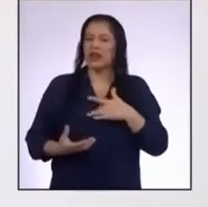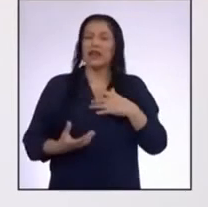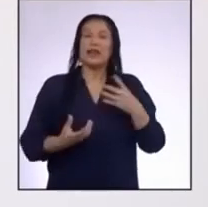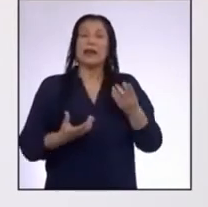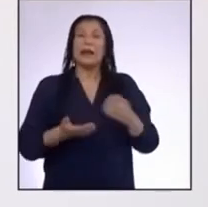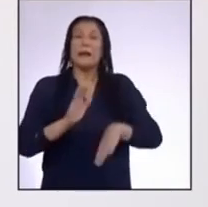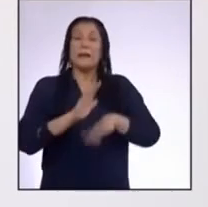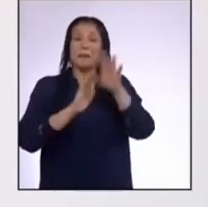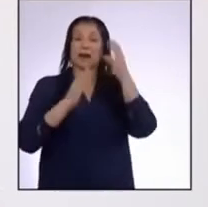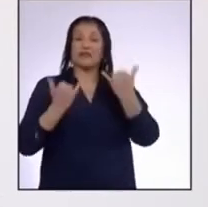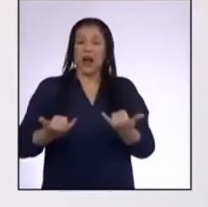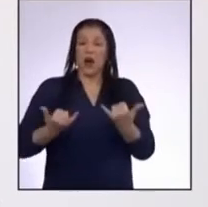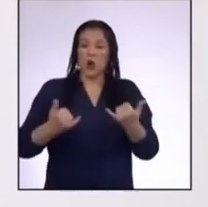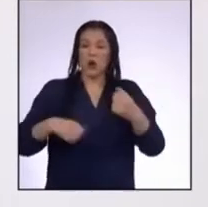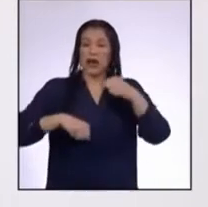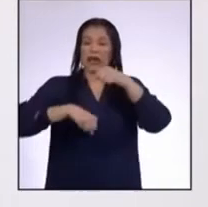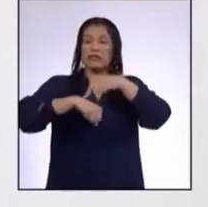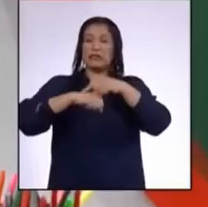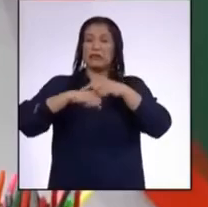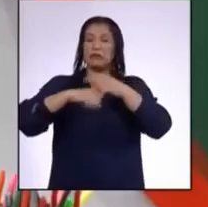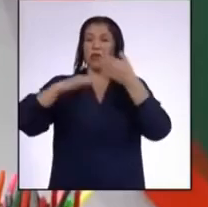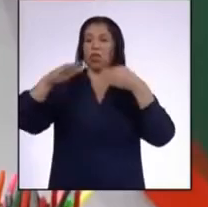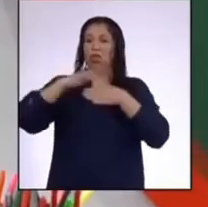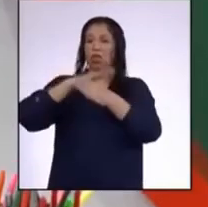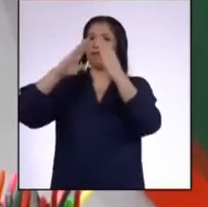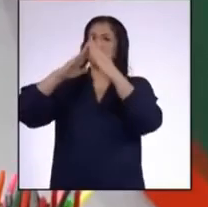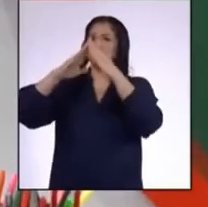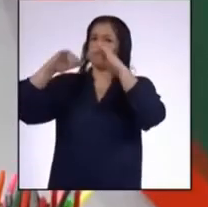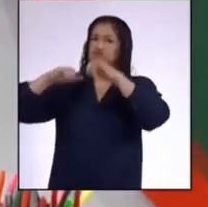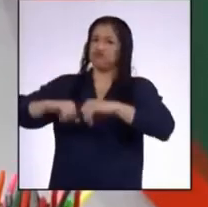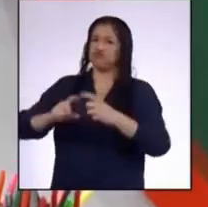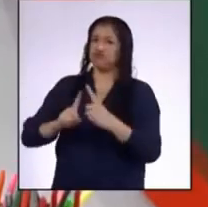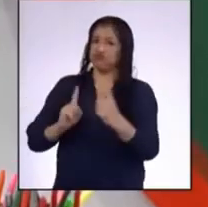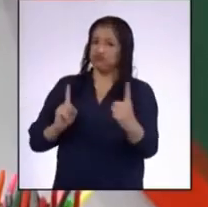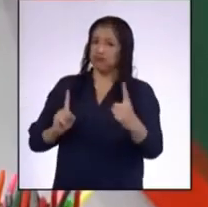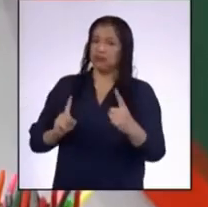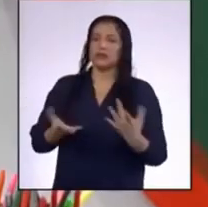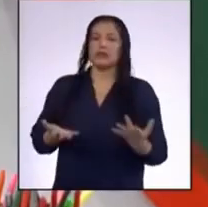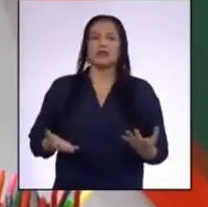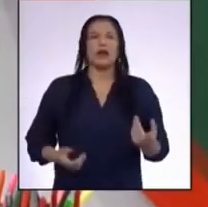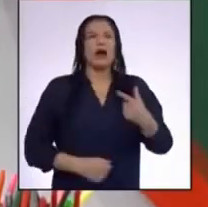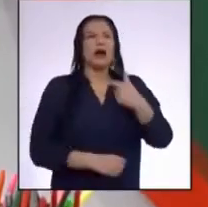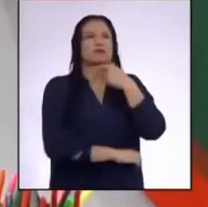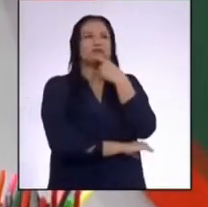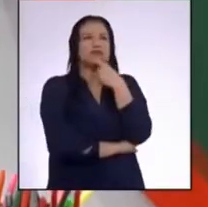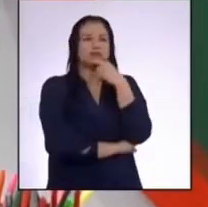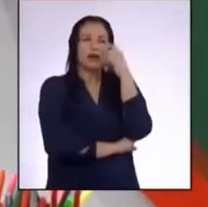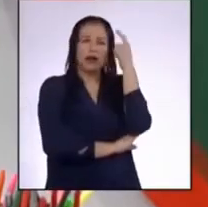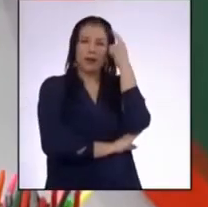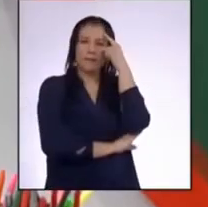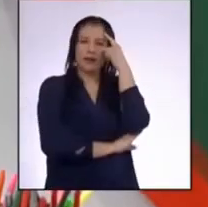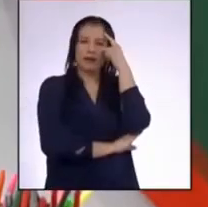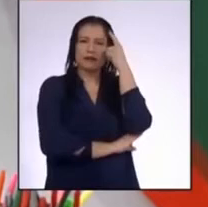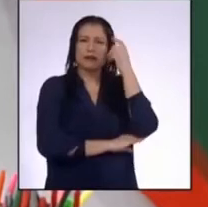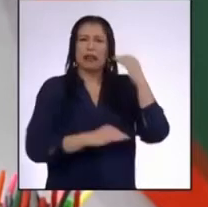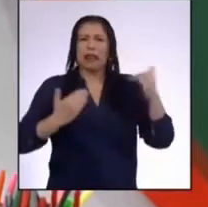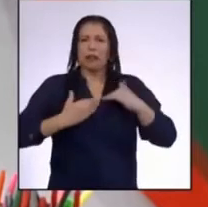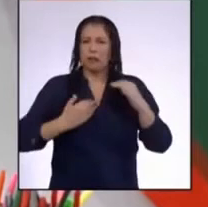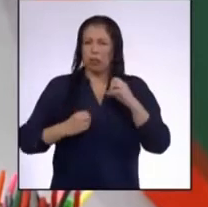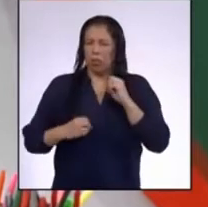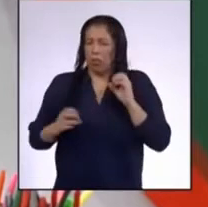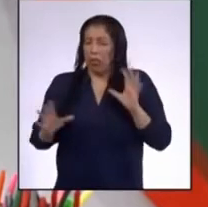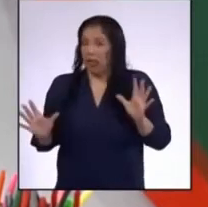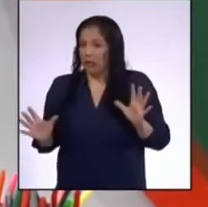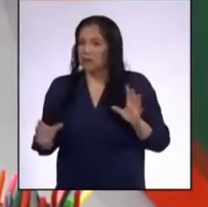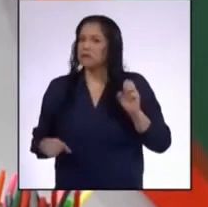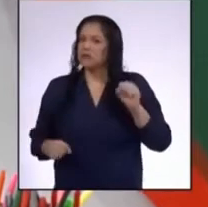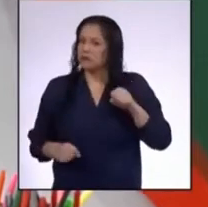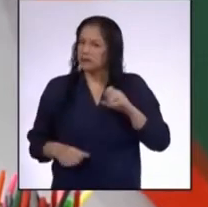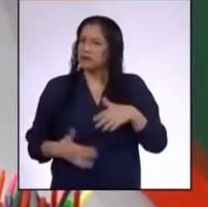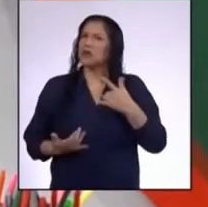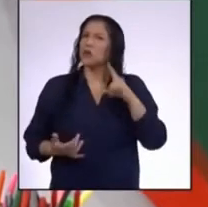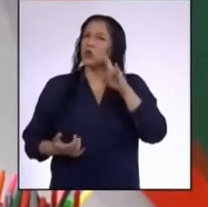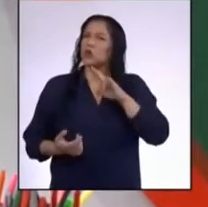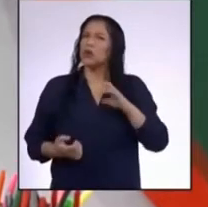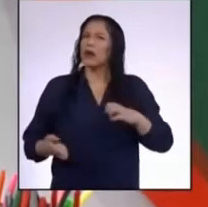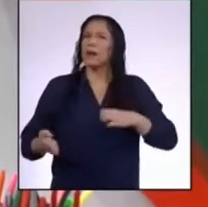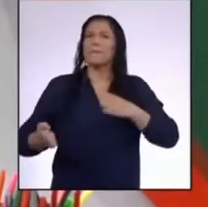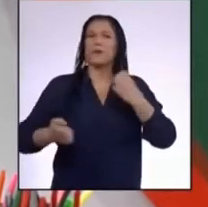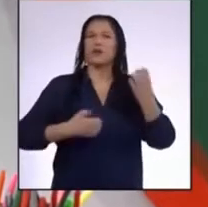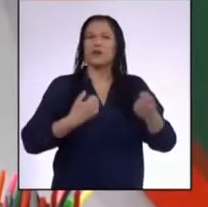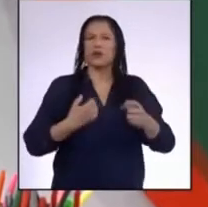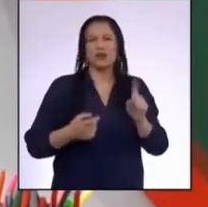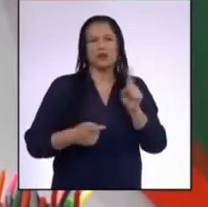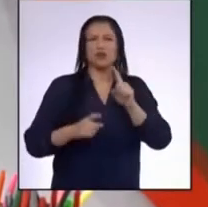aislamiento que estamos viviendo? Ahora que lo pienso, profesora Julia, creo que el miedo y el asco sí sirven Son emociones